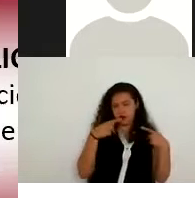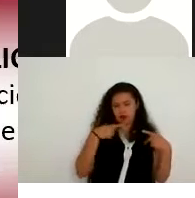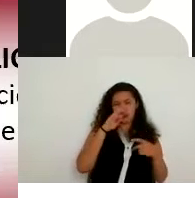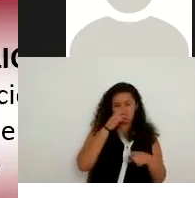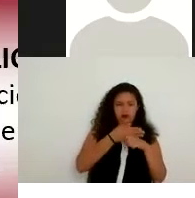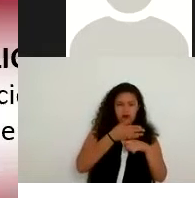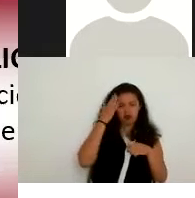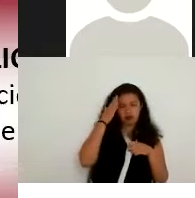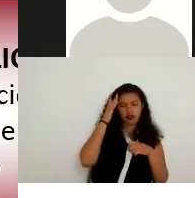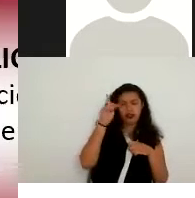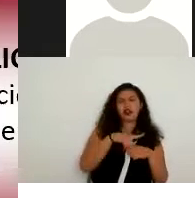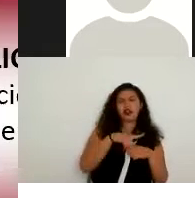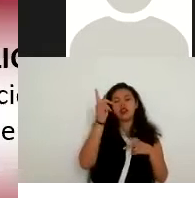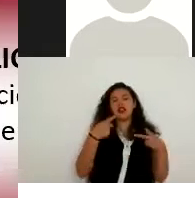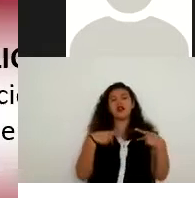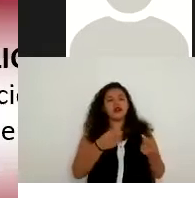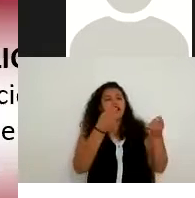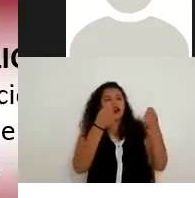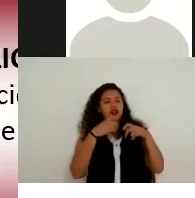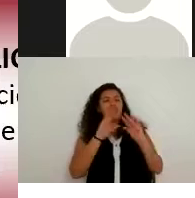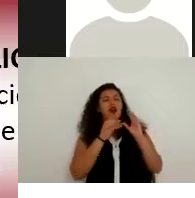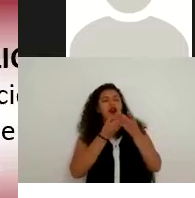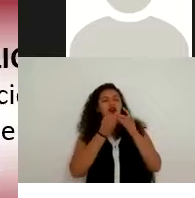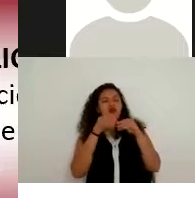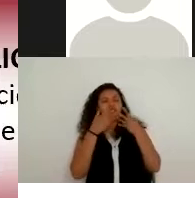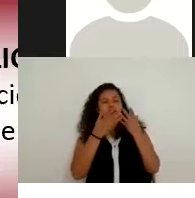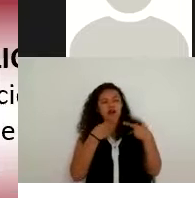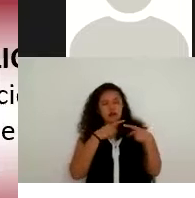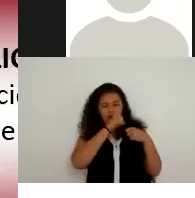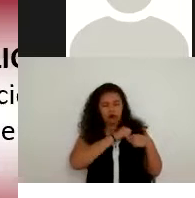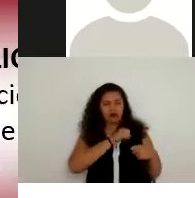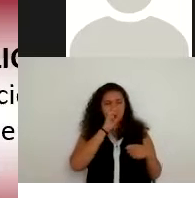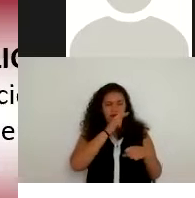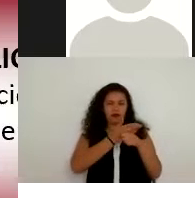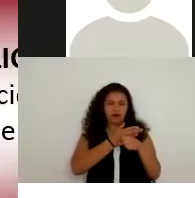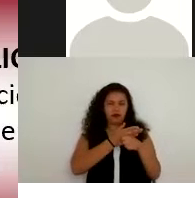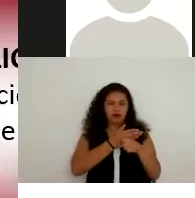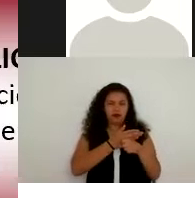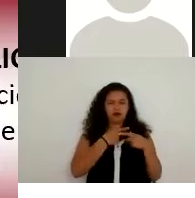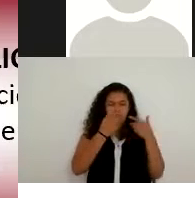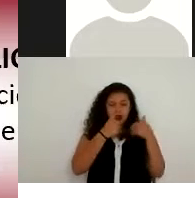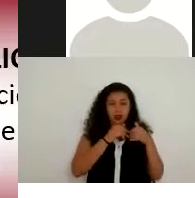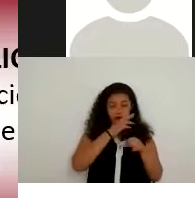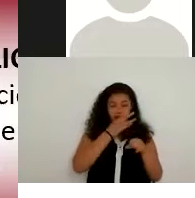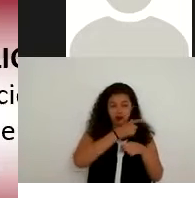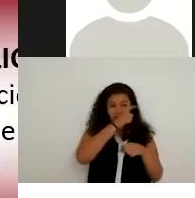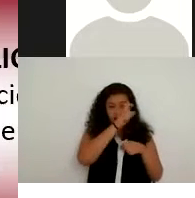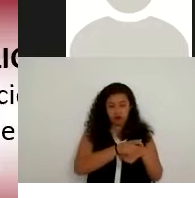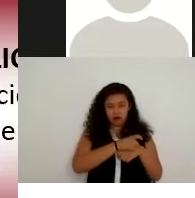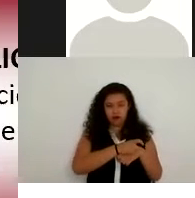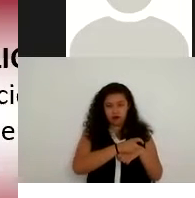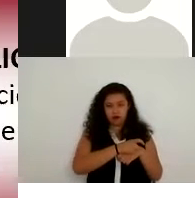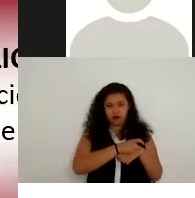encargado dentro o fuera del territorio mexicano la figura del responsable en este caso es aquella